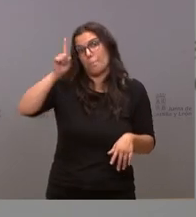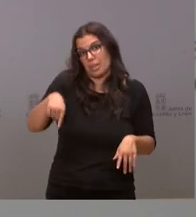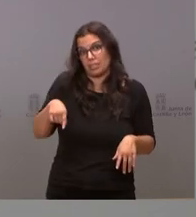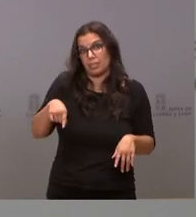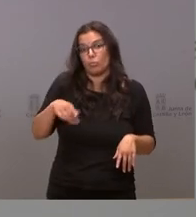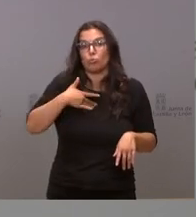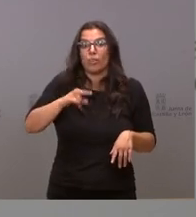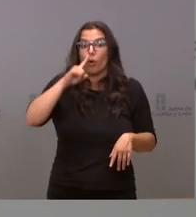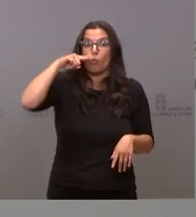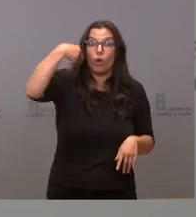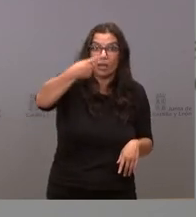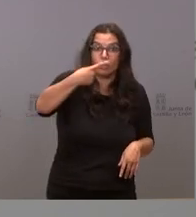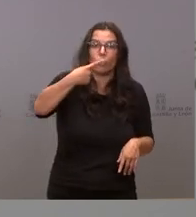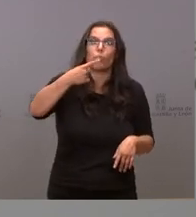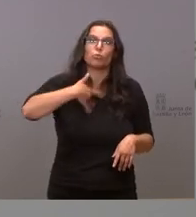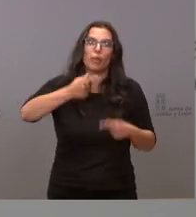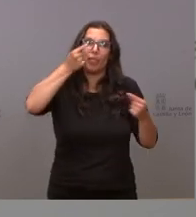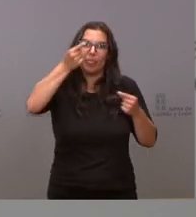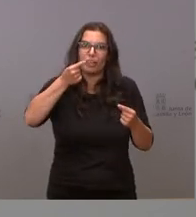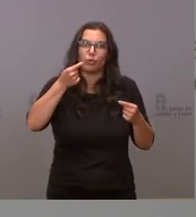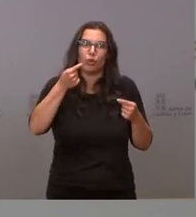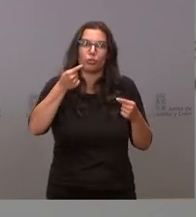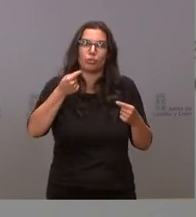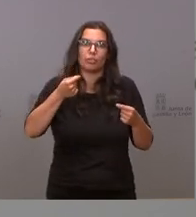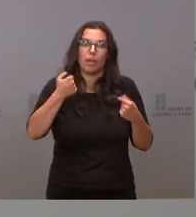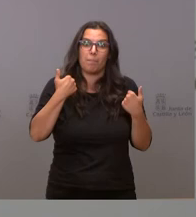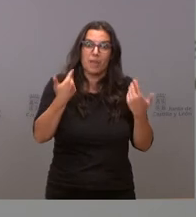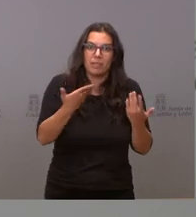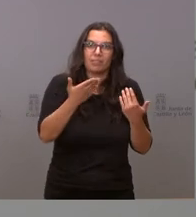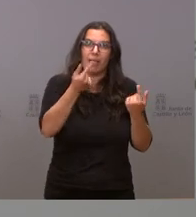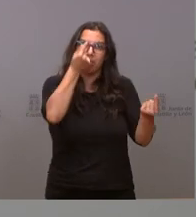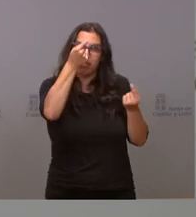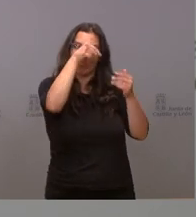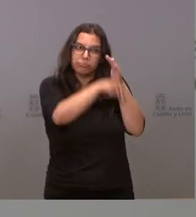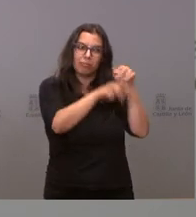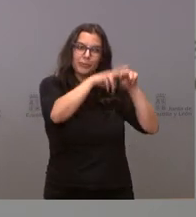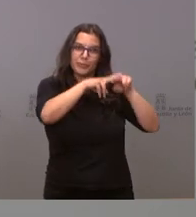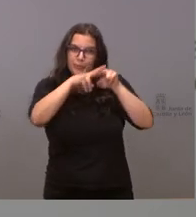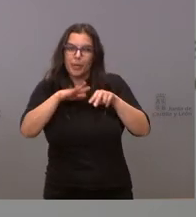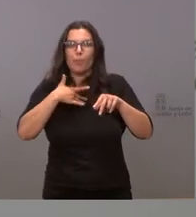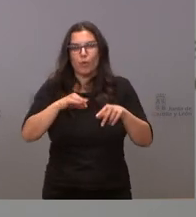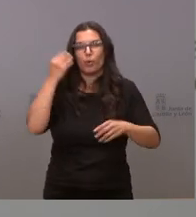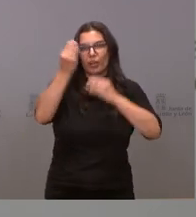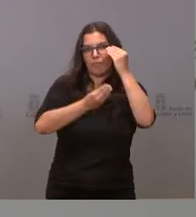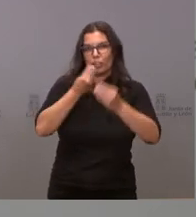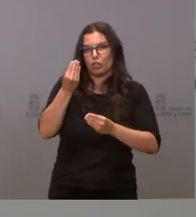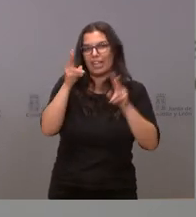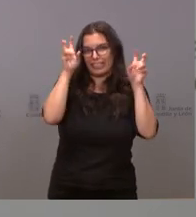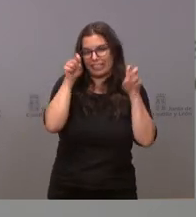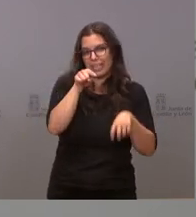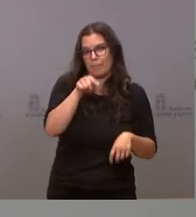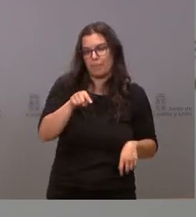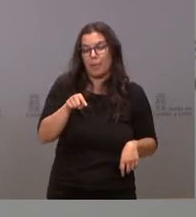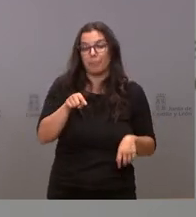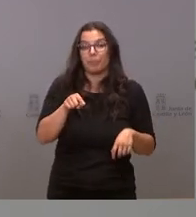llevemos un año tendremos datos más precisos y profundos para poder reflexionar sobre esta